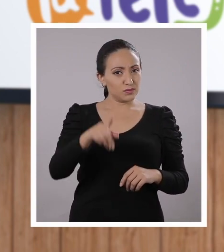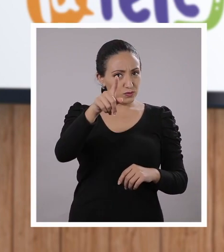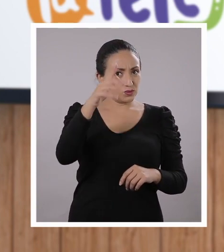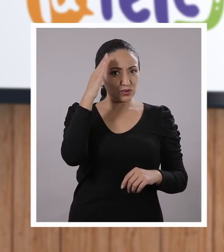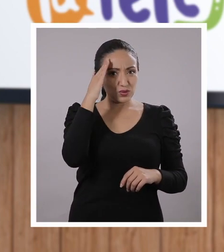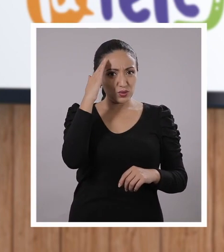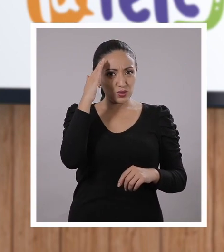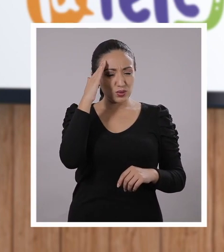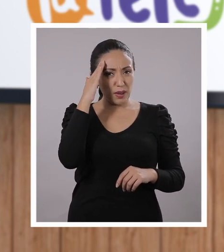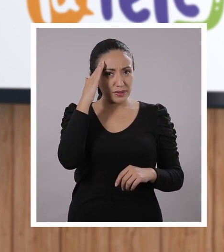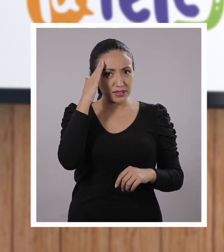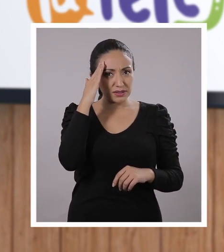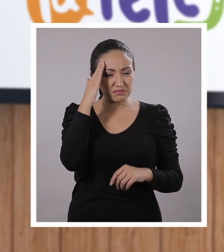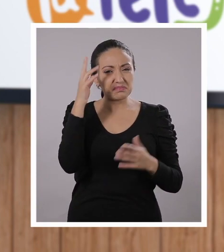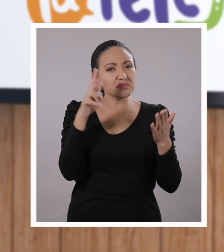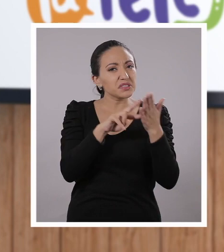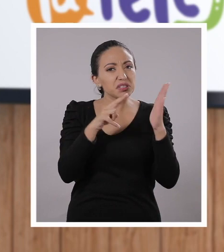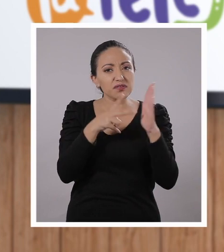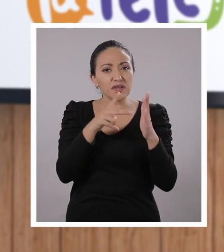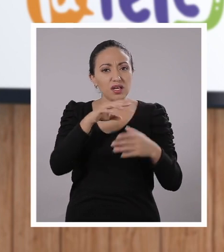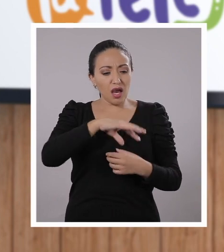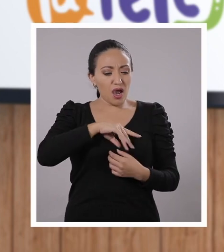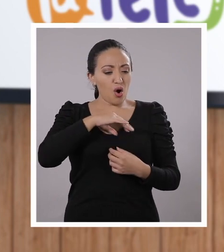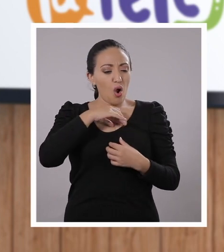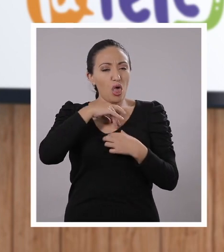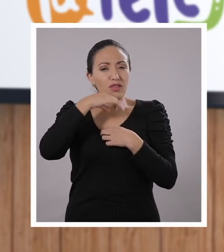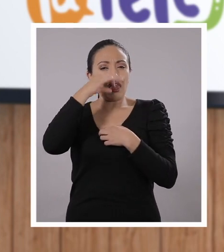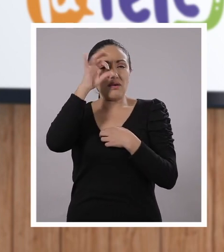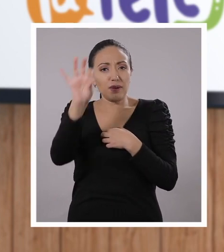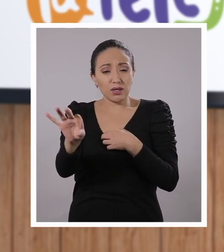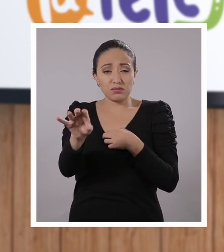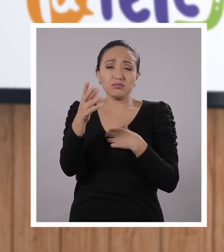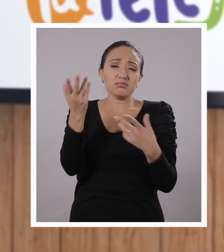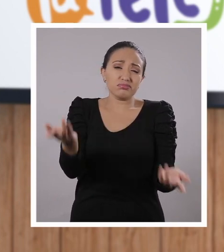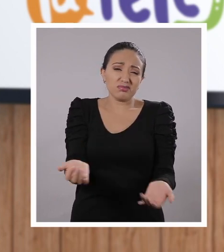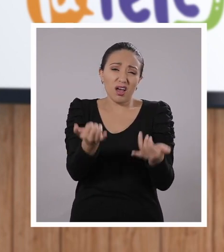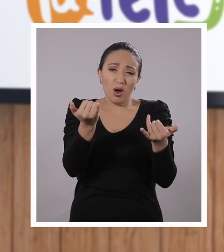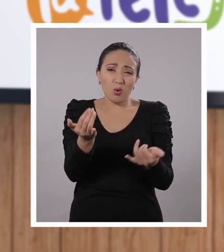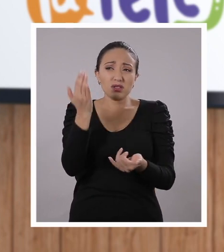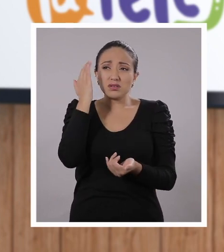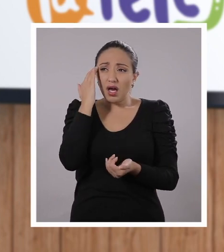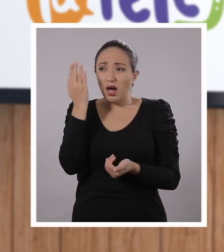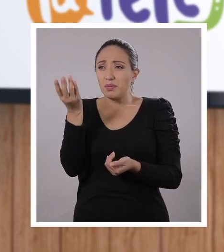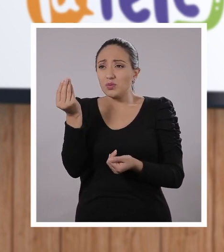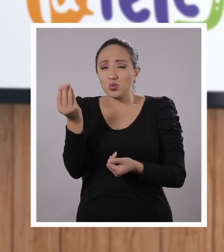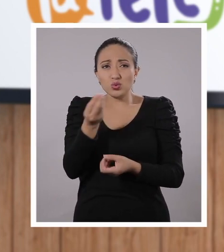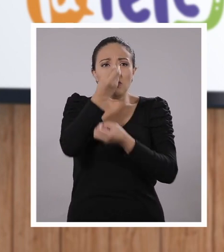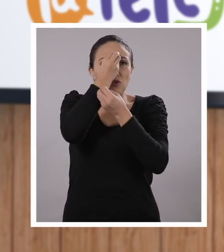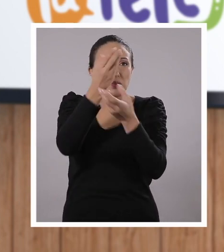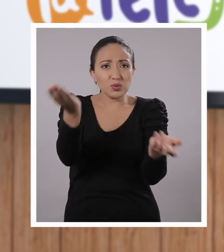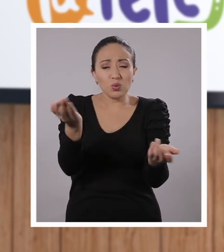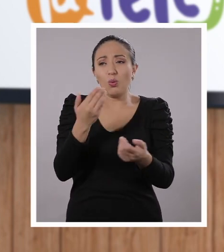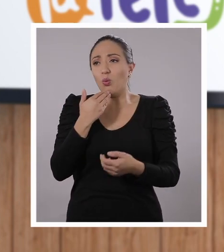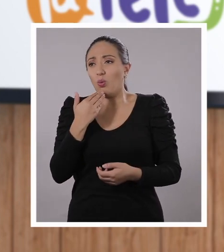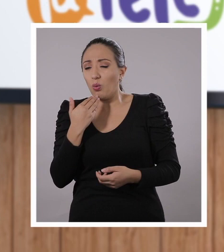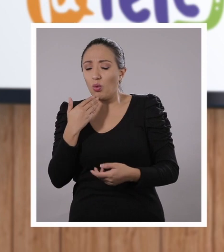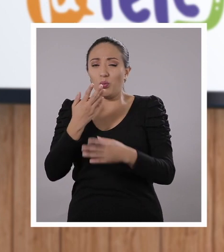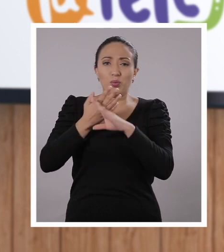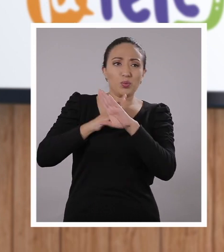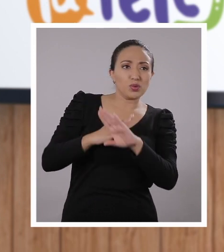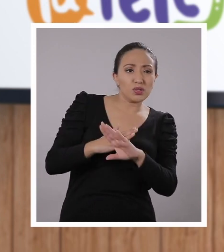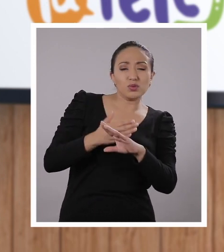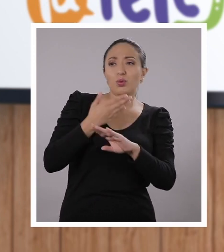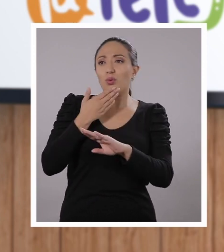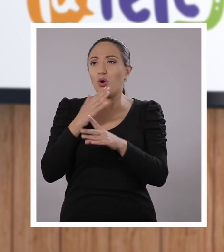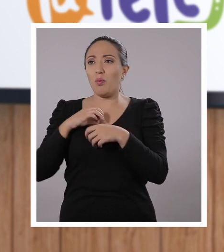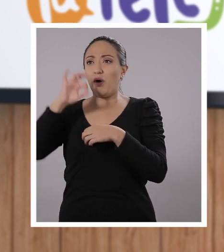¿Qué tanto conoces tú del coronavirus? Hemos escuchado mucho en estos días de cómo se propaga, de cómo tenemos que